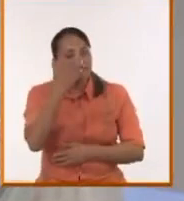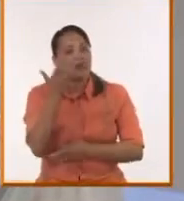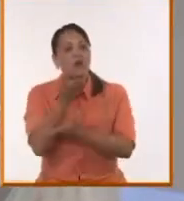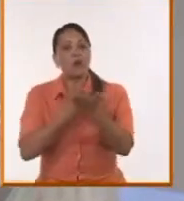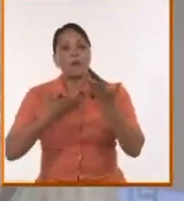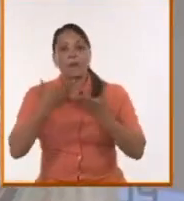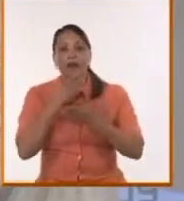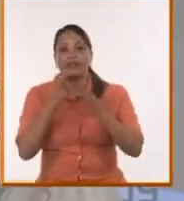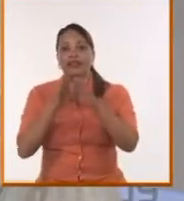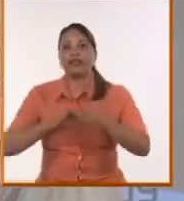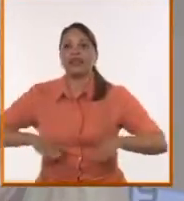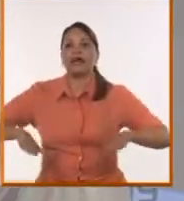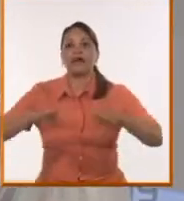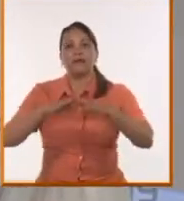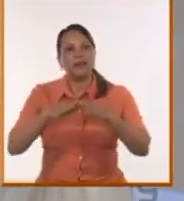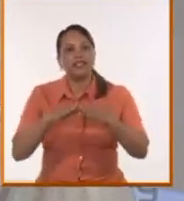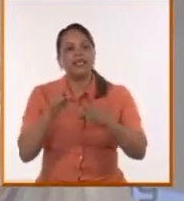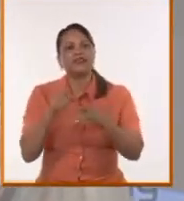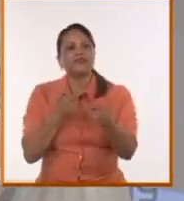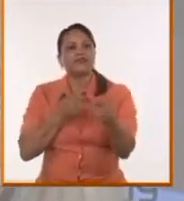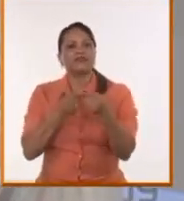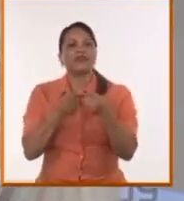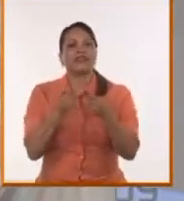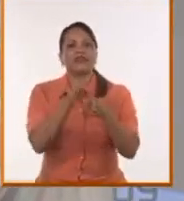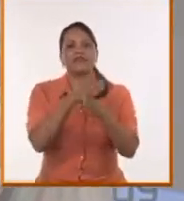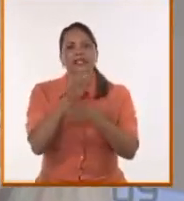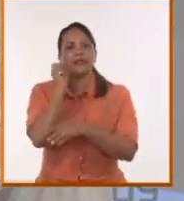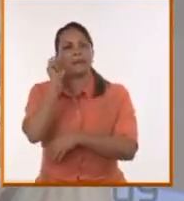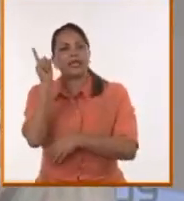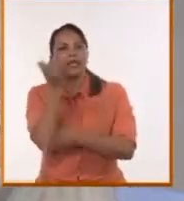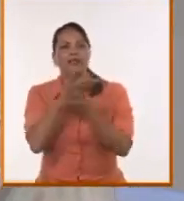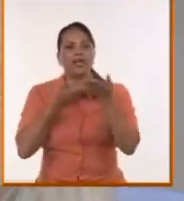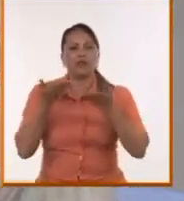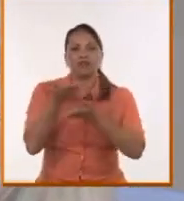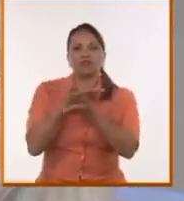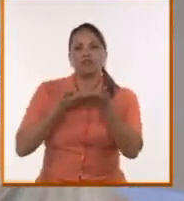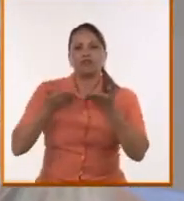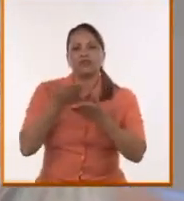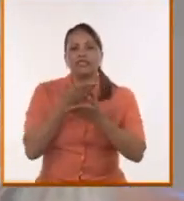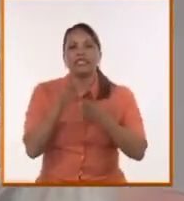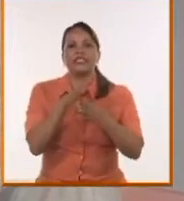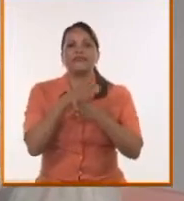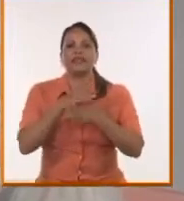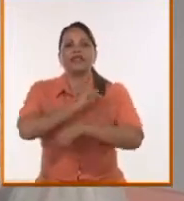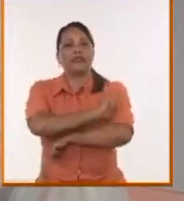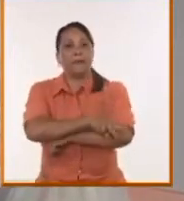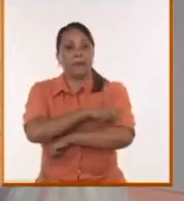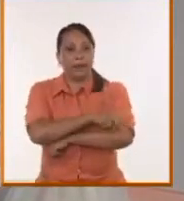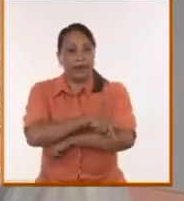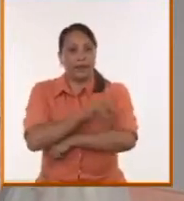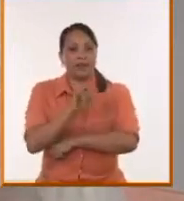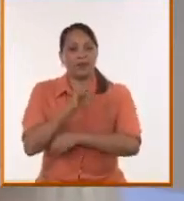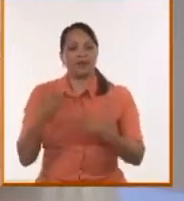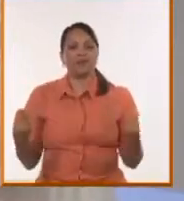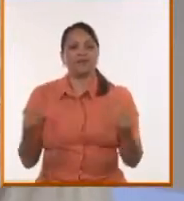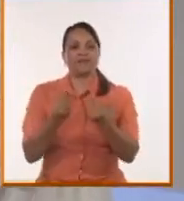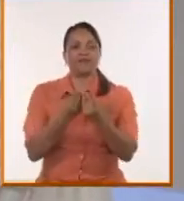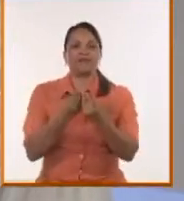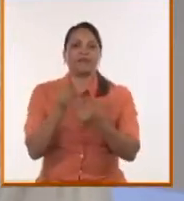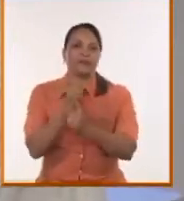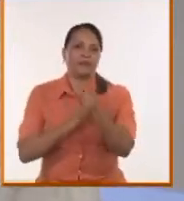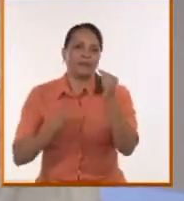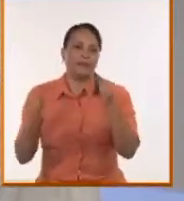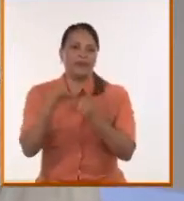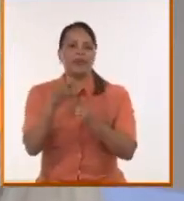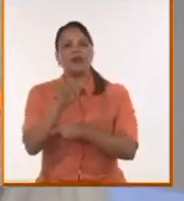redonda, además, que nos acerca en diferentes experiencias que estamos viviendo en diferentes países de nuestro continente, particularmente, y cómo